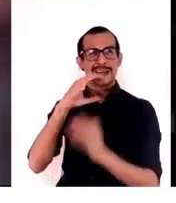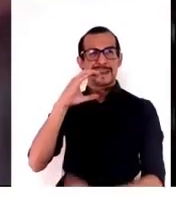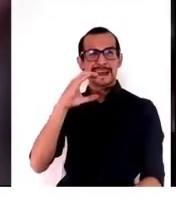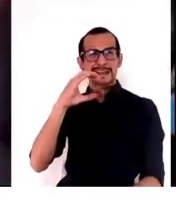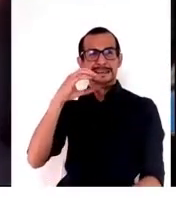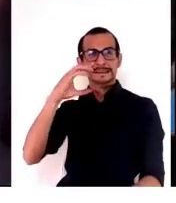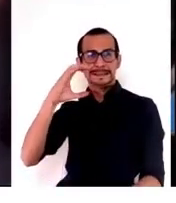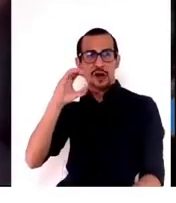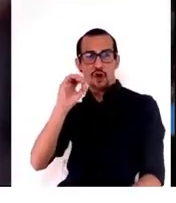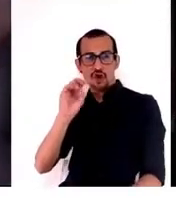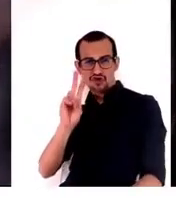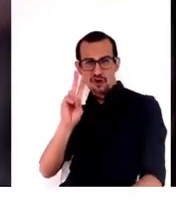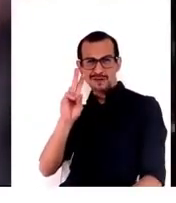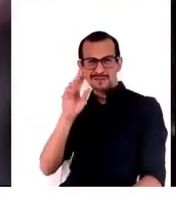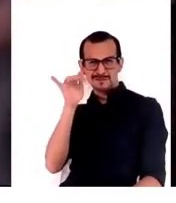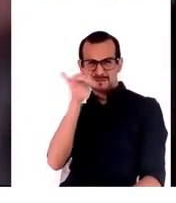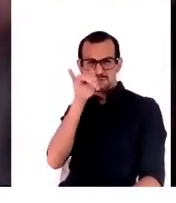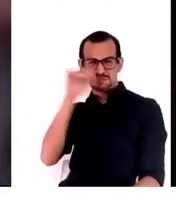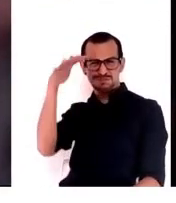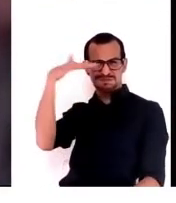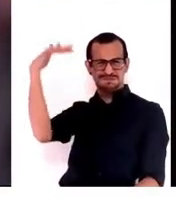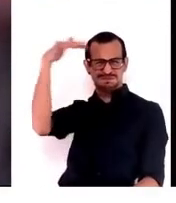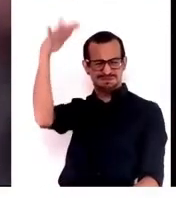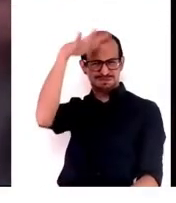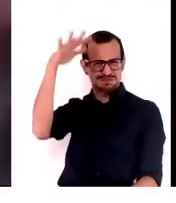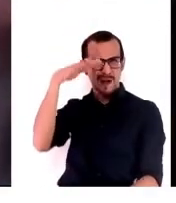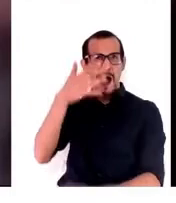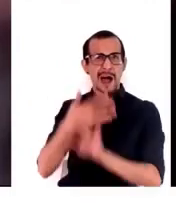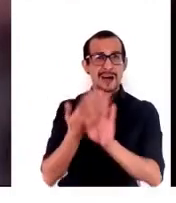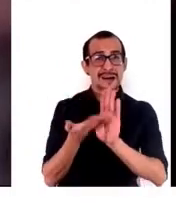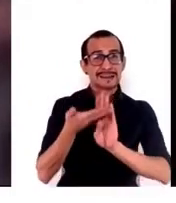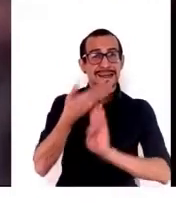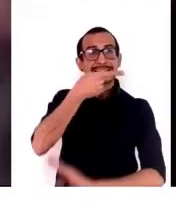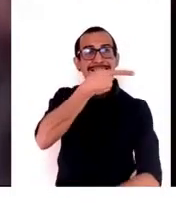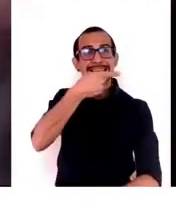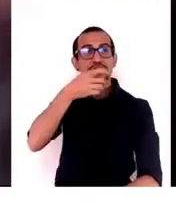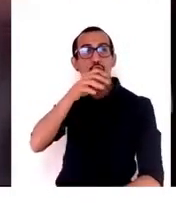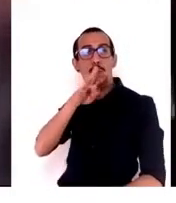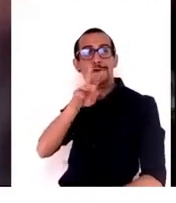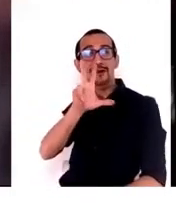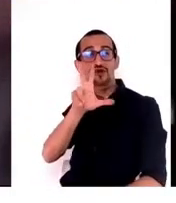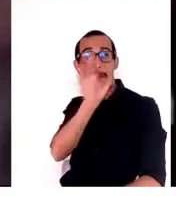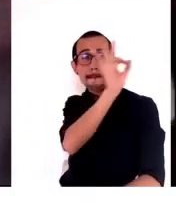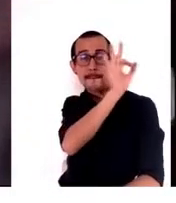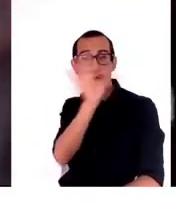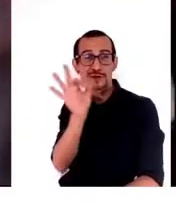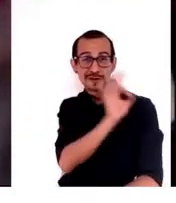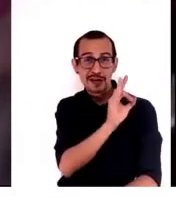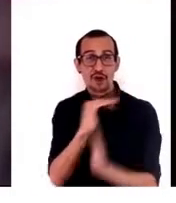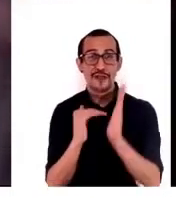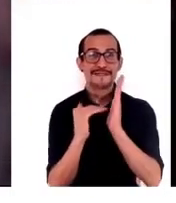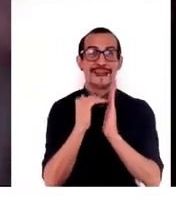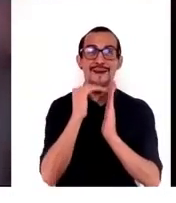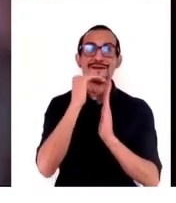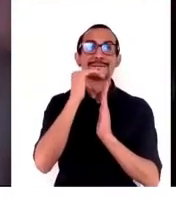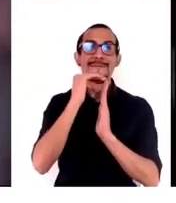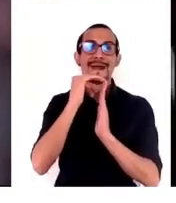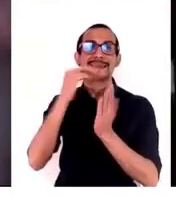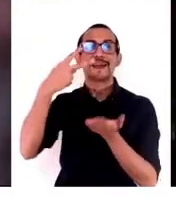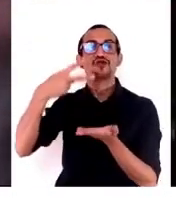alcanzaron al 148% de los niveles de preindustrial en